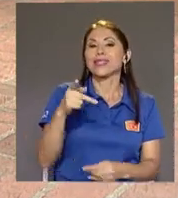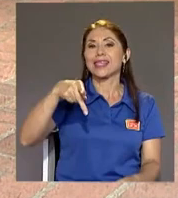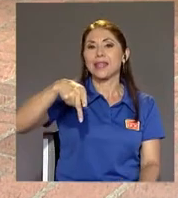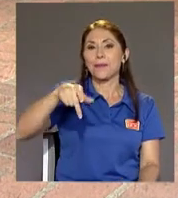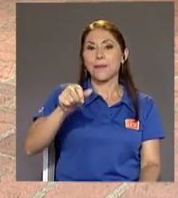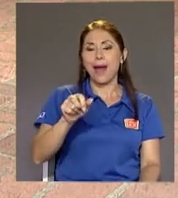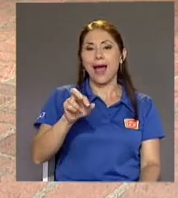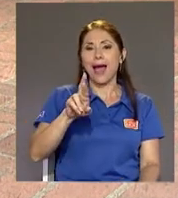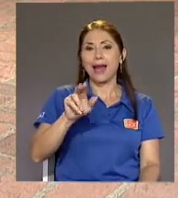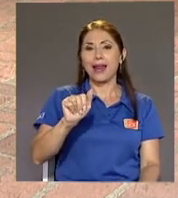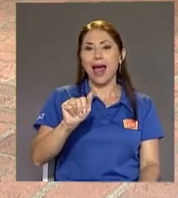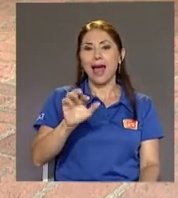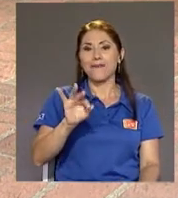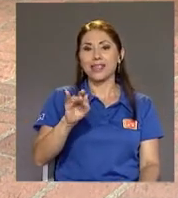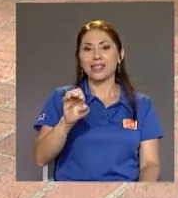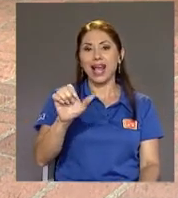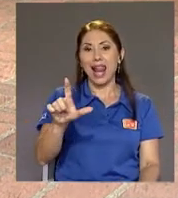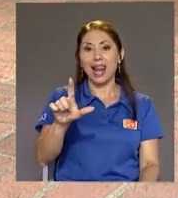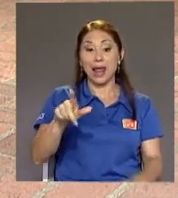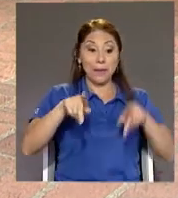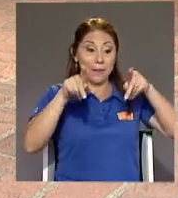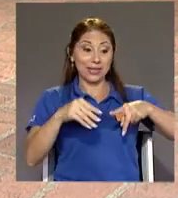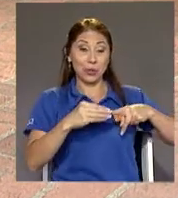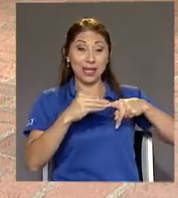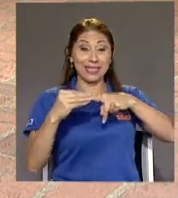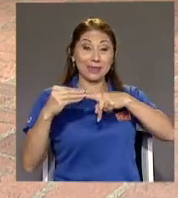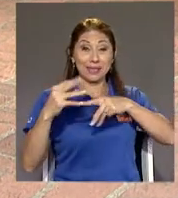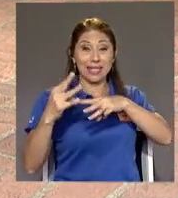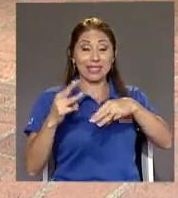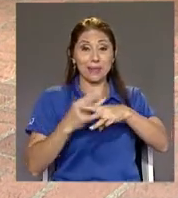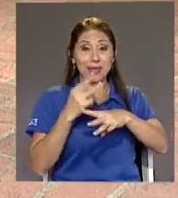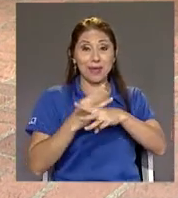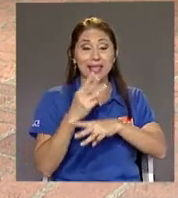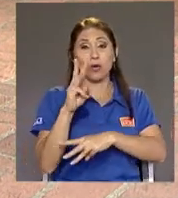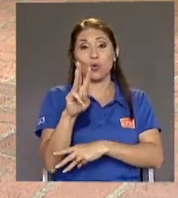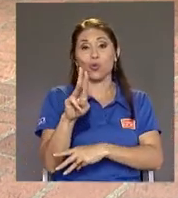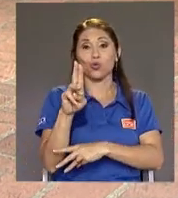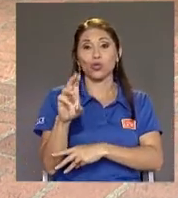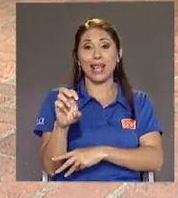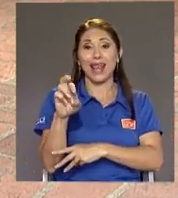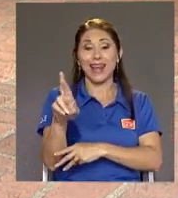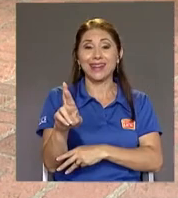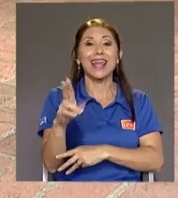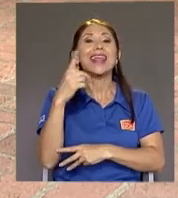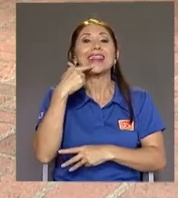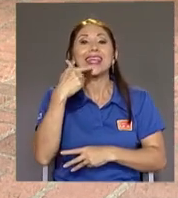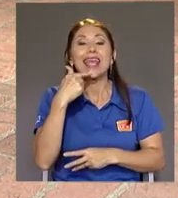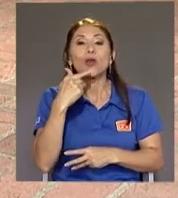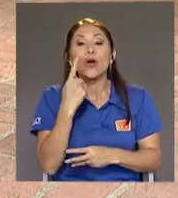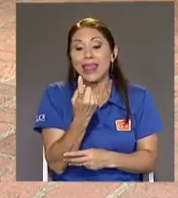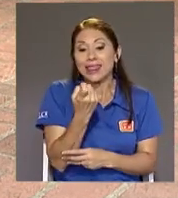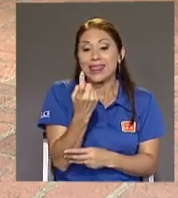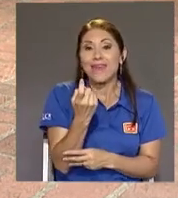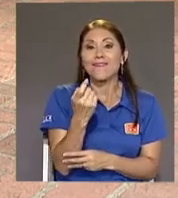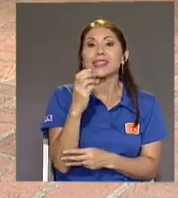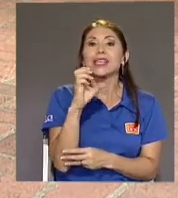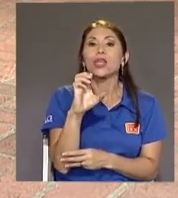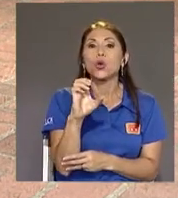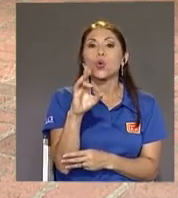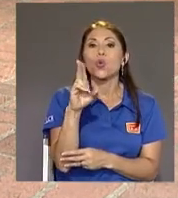Los actuarios De la UCB Concluyeron Que el déficit Cuasi fiscal Que generan Las pensiones